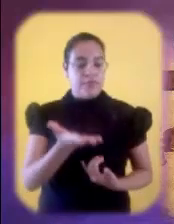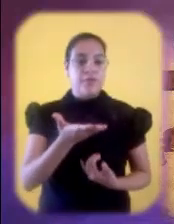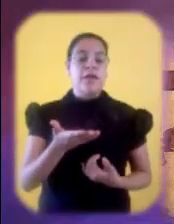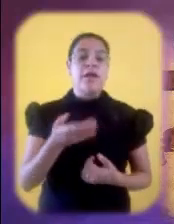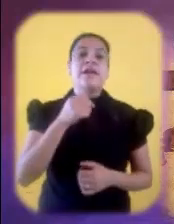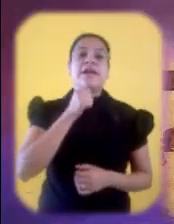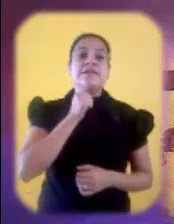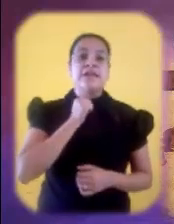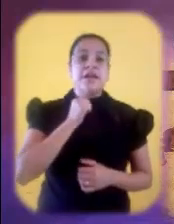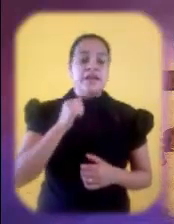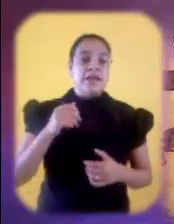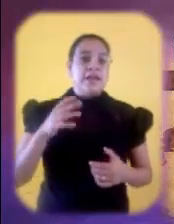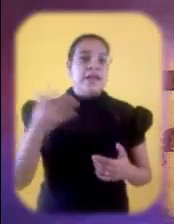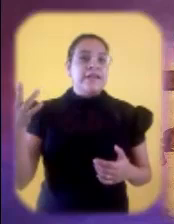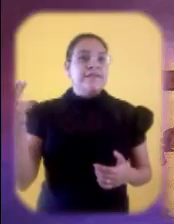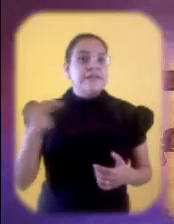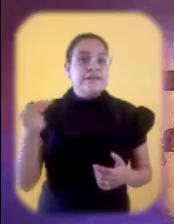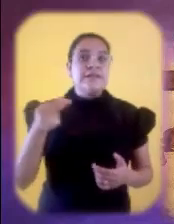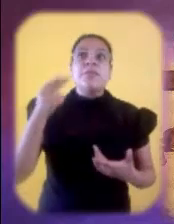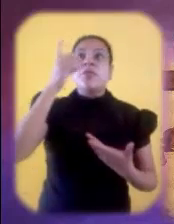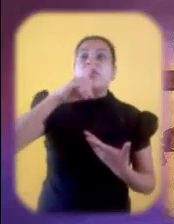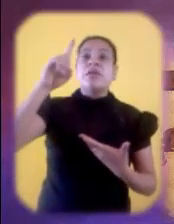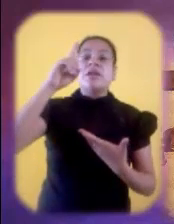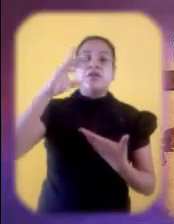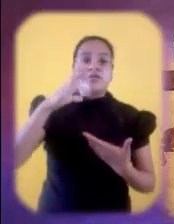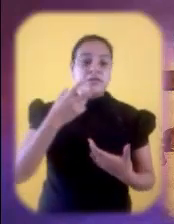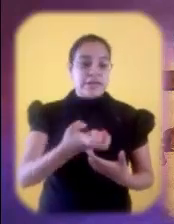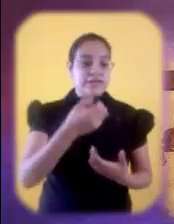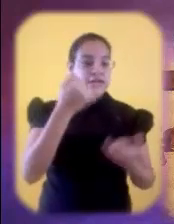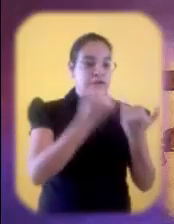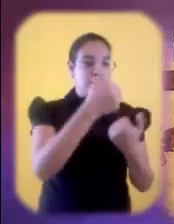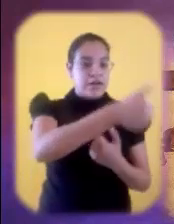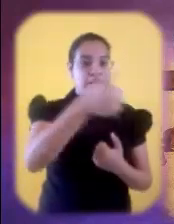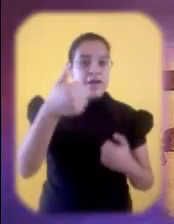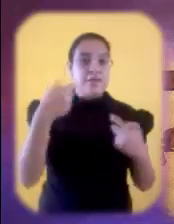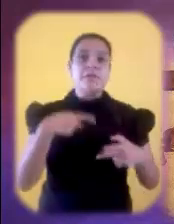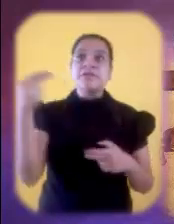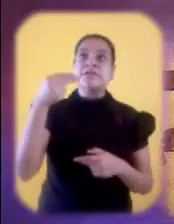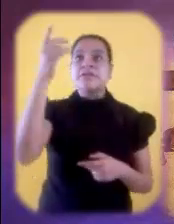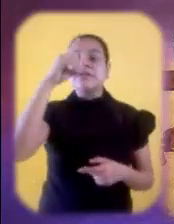Es una sed de Dios que quiere depositar en el interior de cada persona.